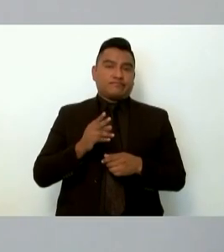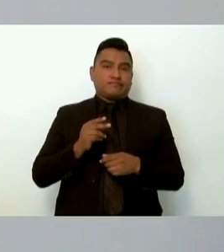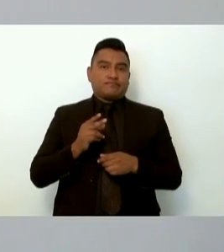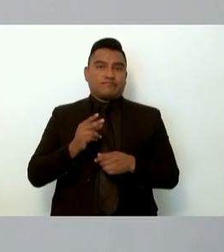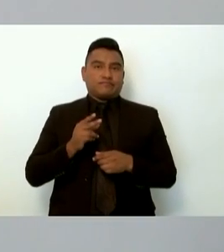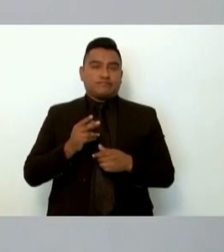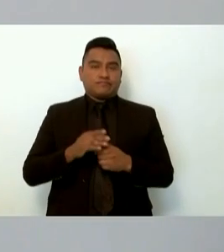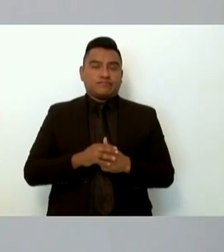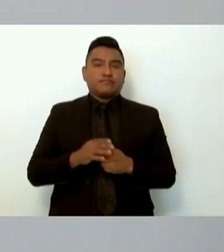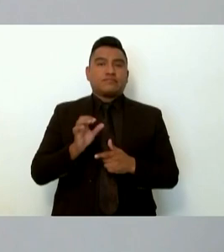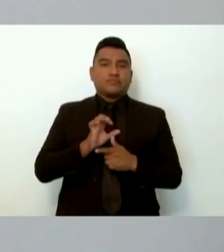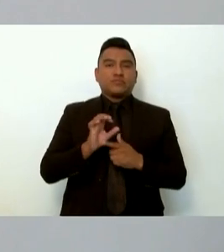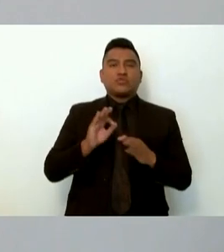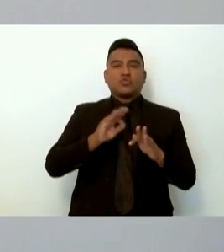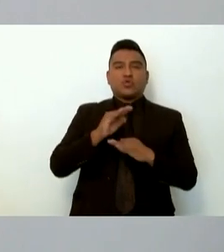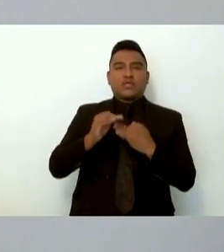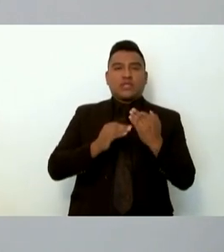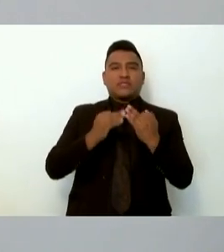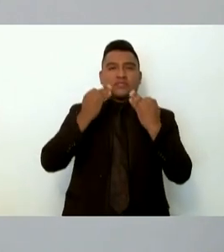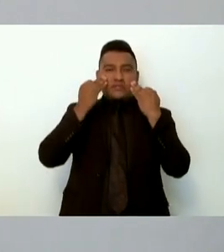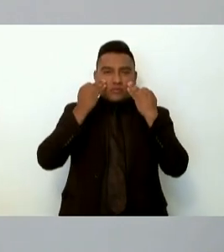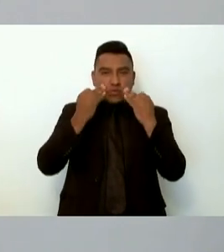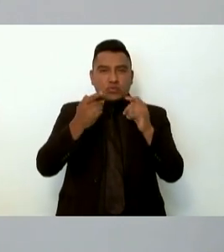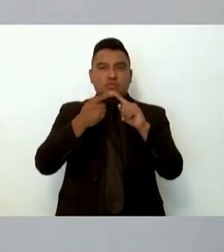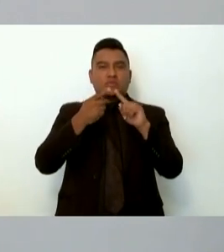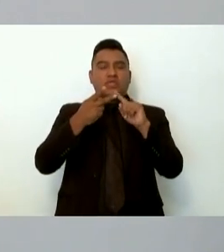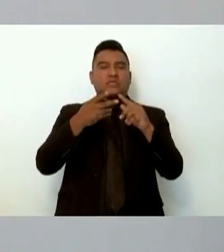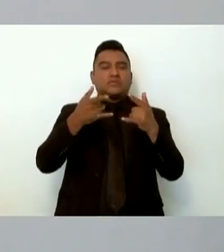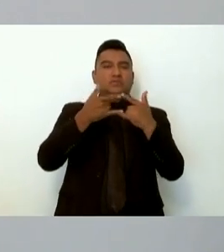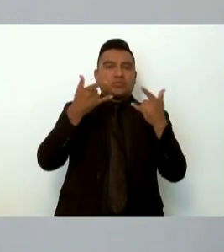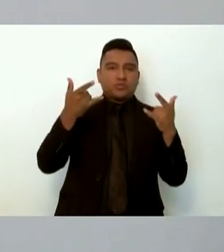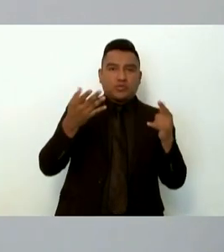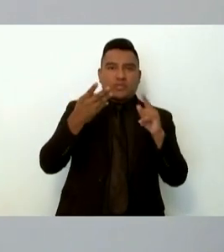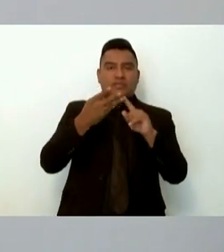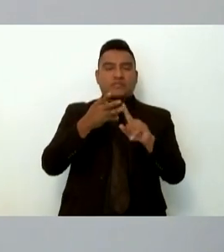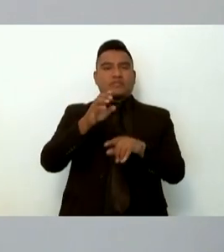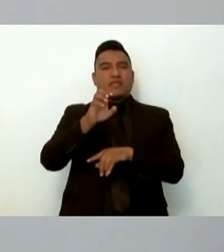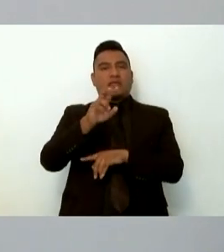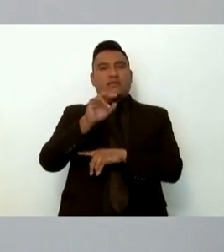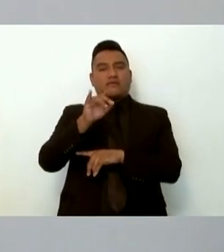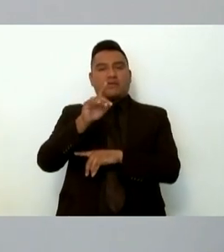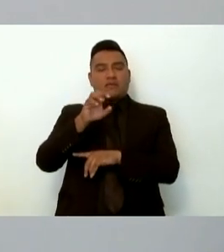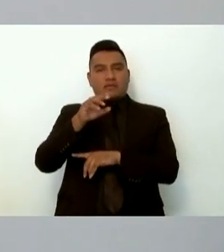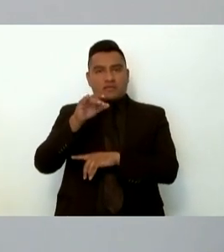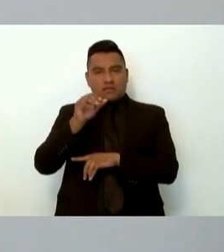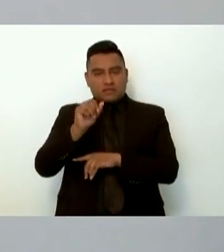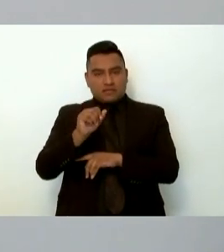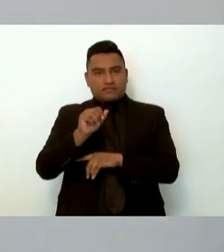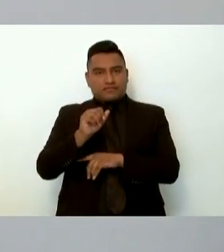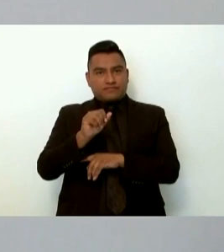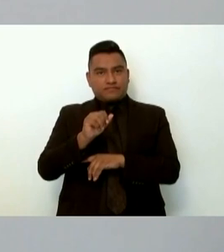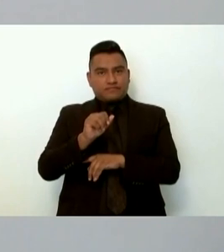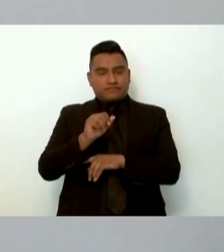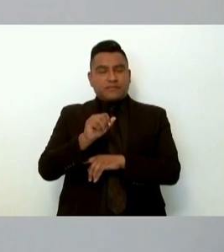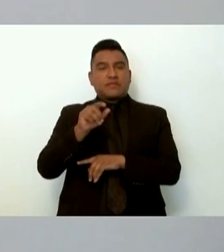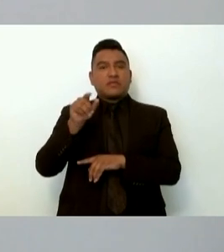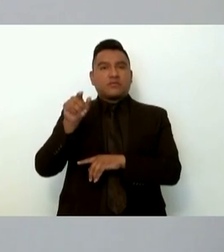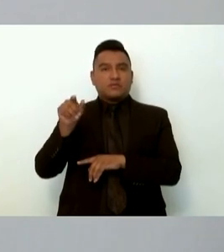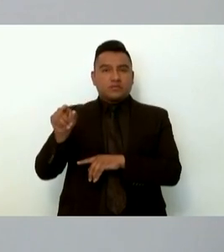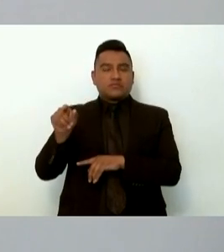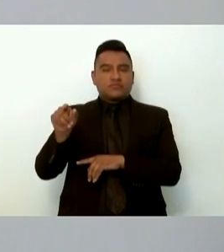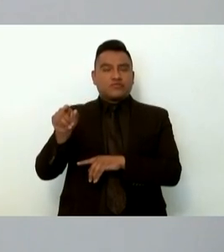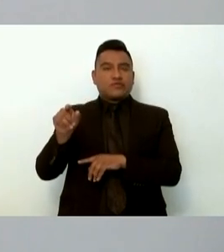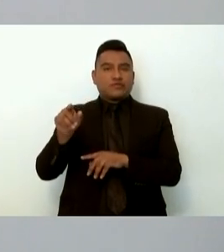testimonios que evidencias indican que fueron arteramente ultimados y